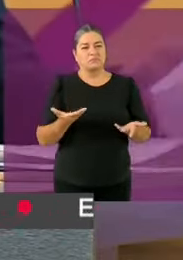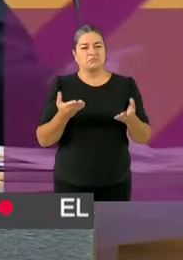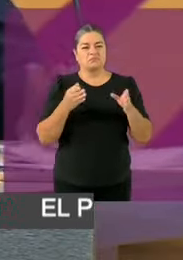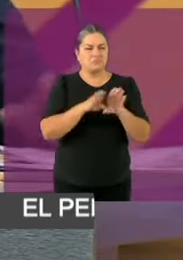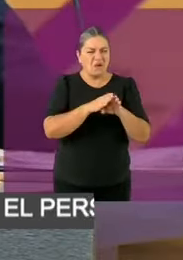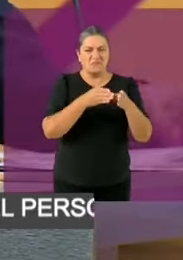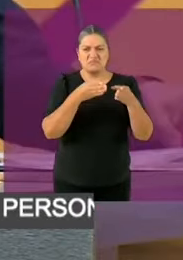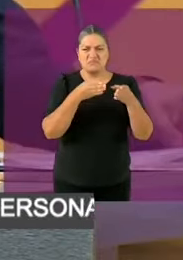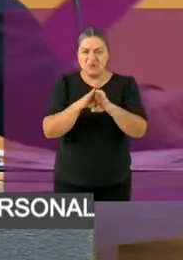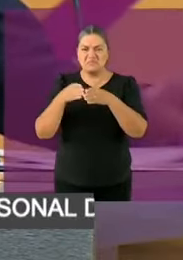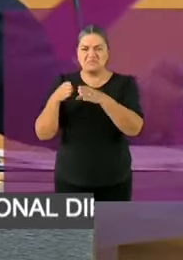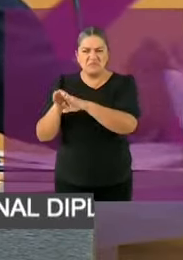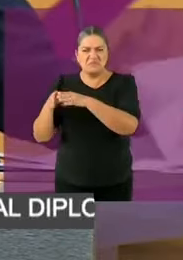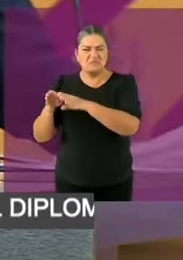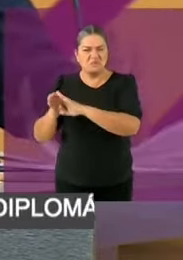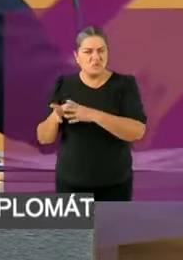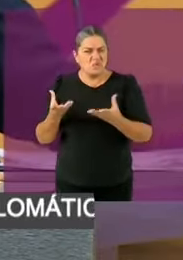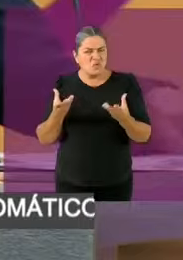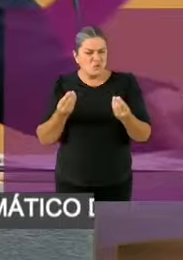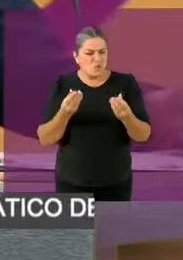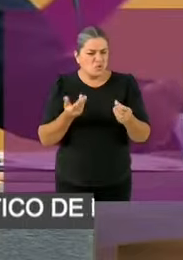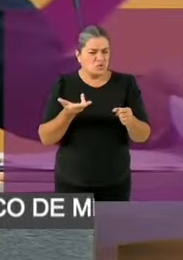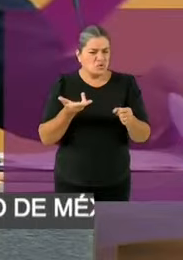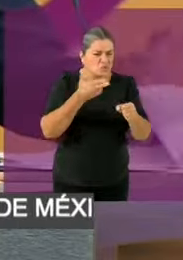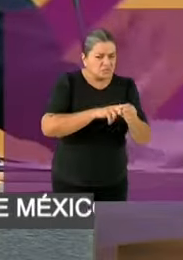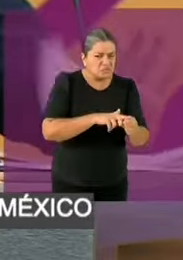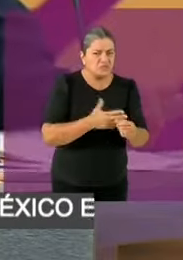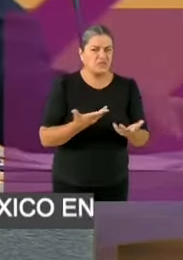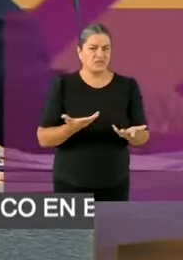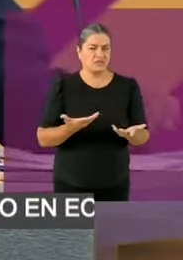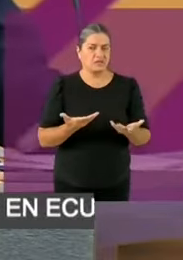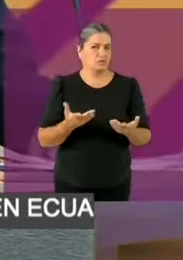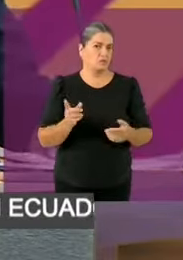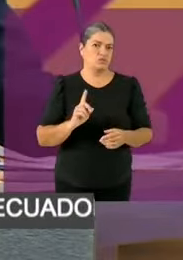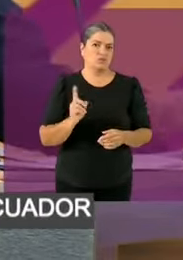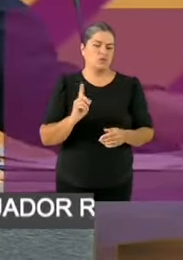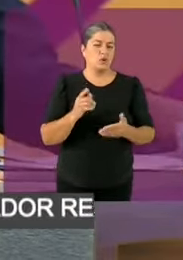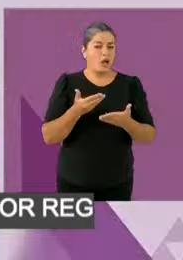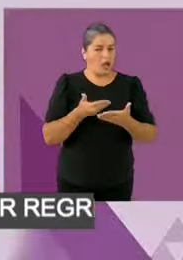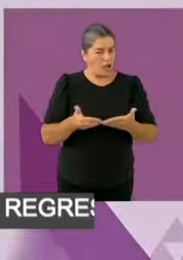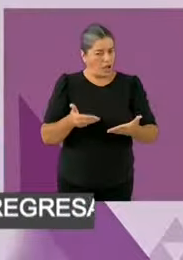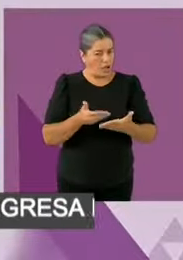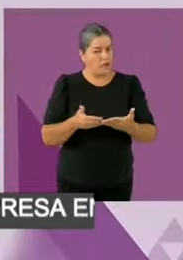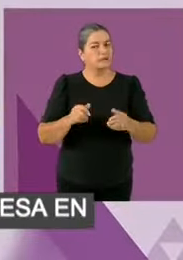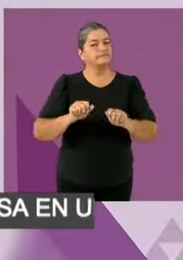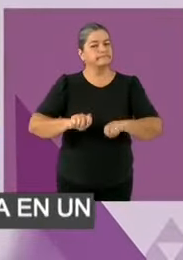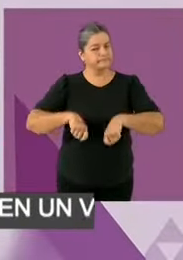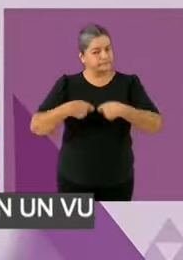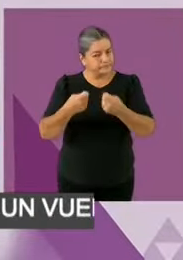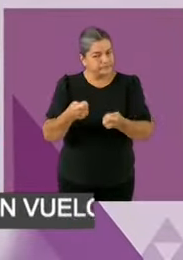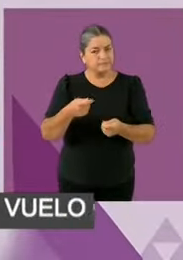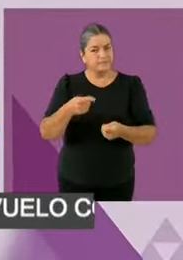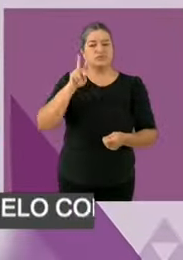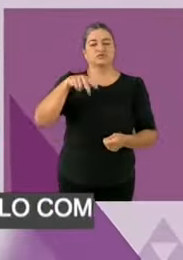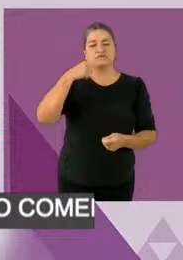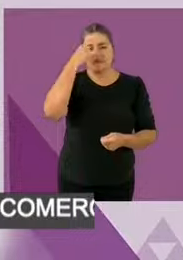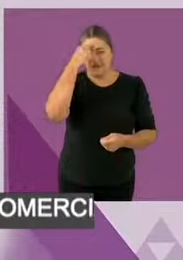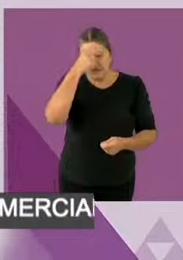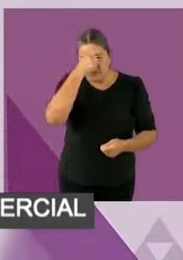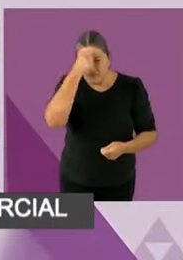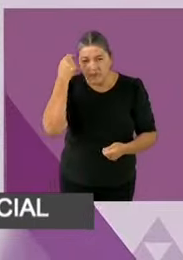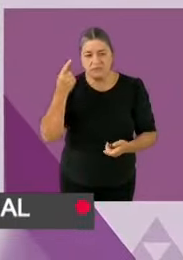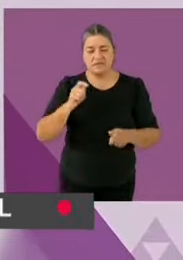resultados. Empoderar a las enfermeras, que es algo fundamental que ocurre en nuestros sistemas de salud, que pueden dar mucho más.